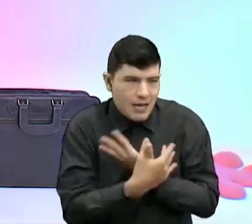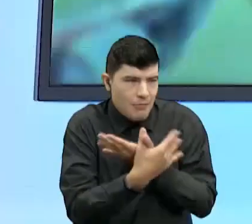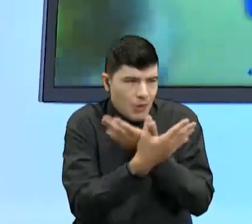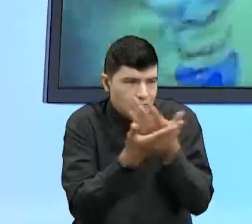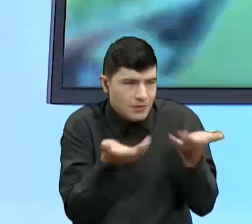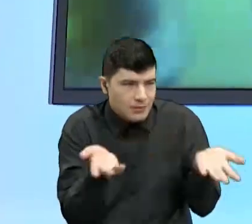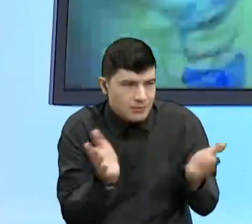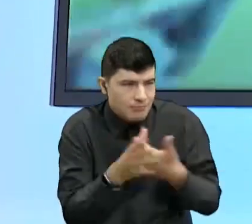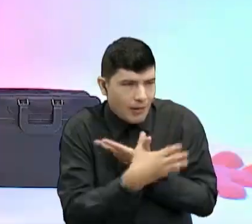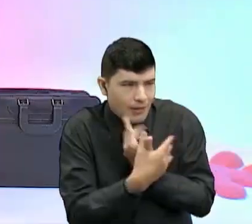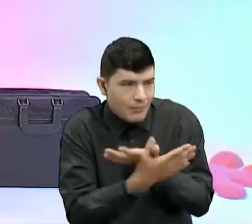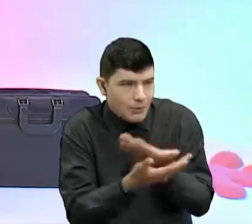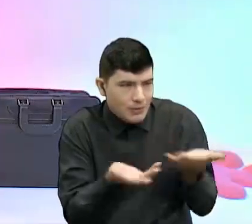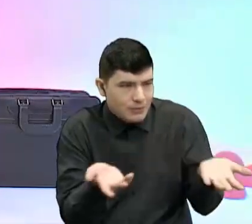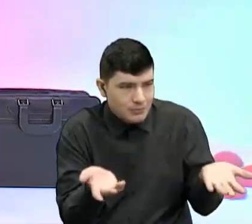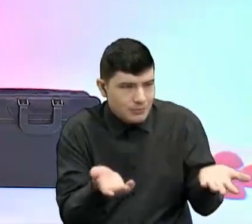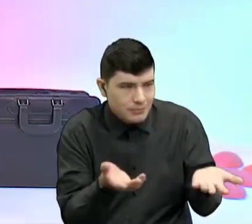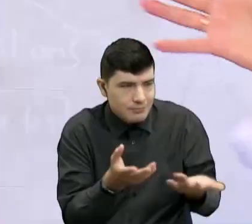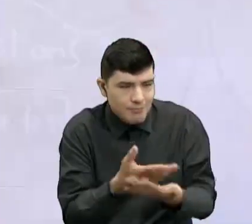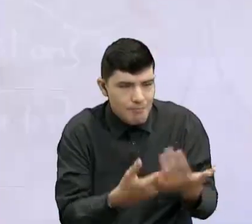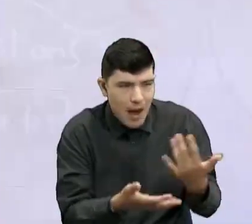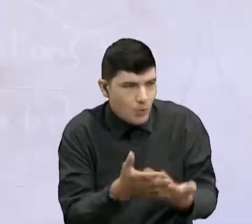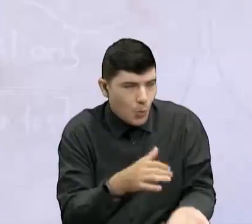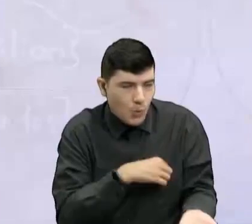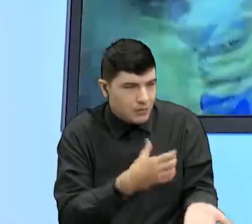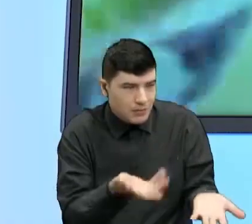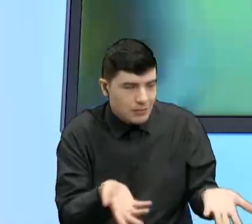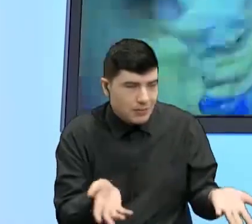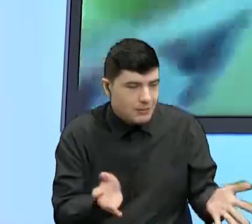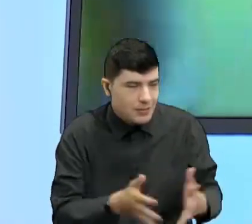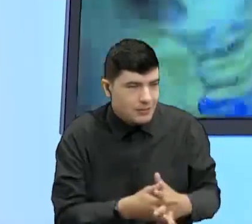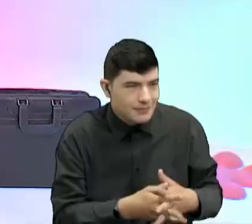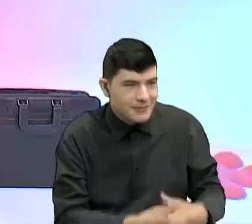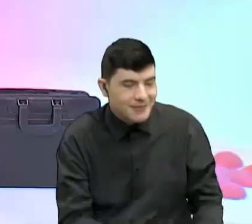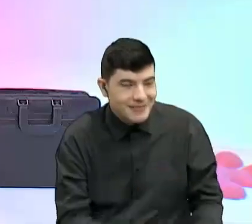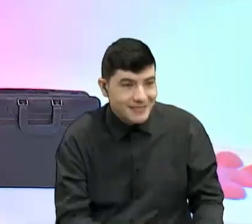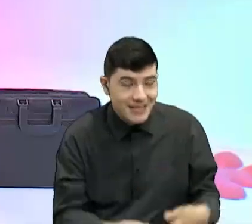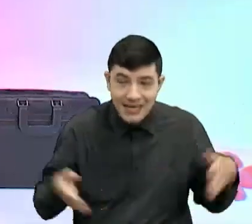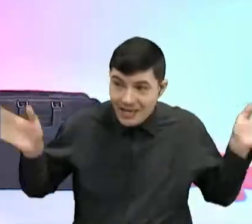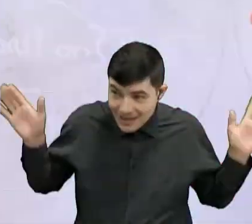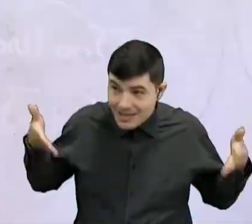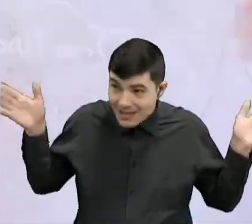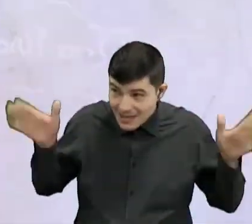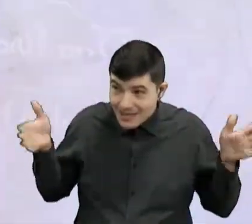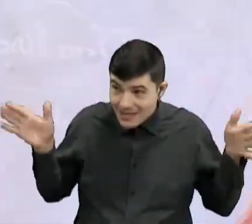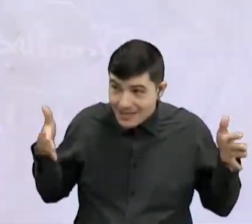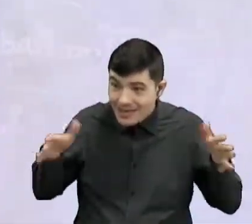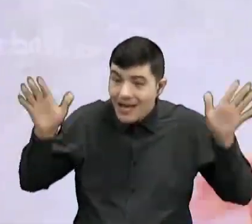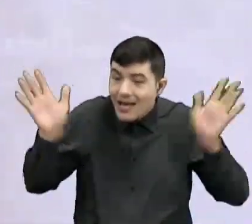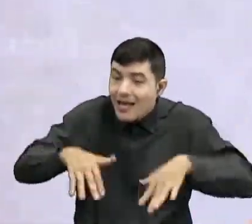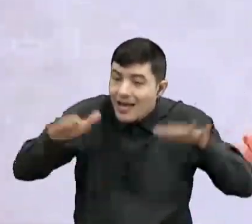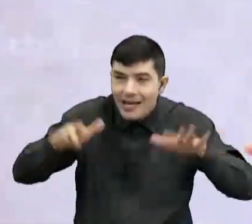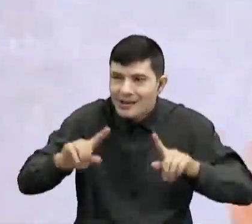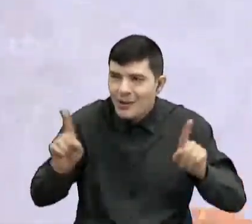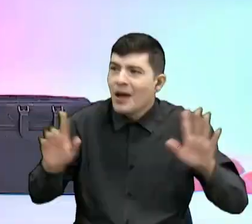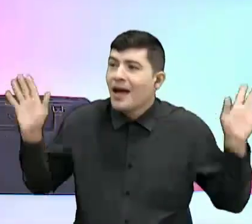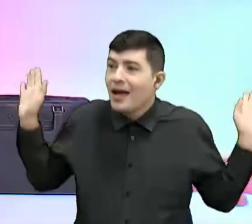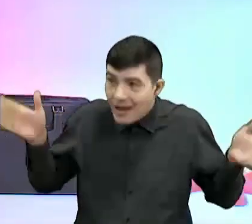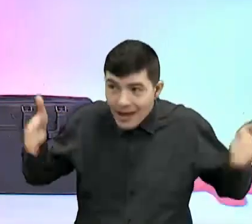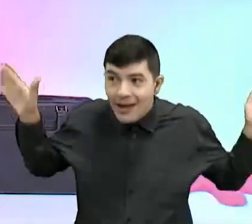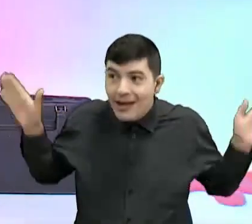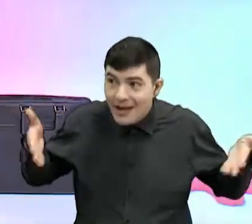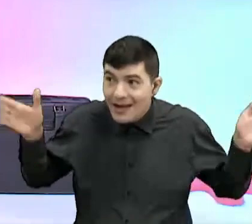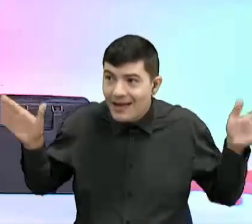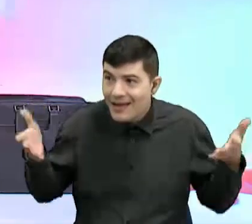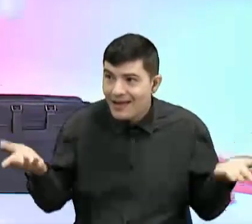alitas, alitas. No las tienen aquí adelante. Mover así. ¿Aquí entonces le parece bien? ¿Sí? Bueno. No ha alcanzado a volar.